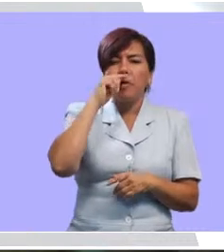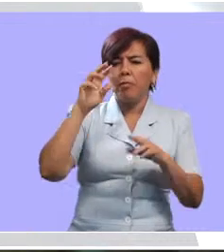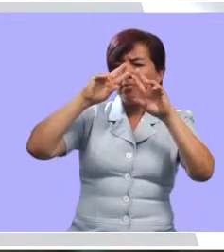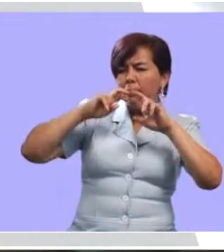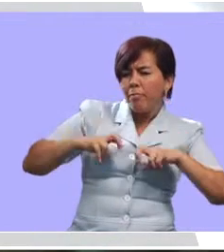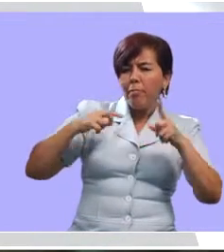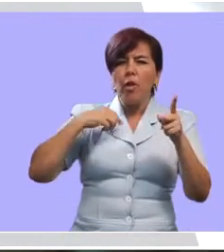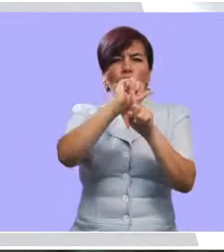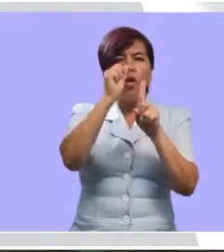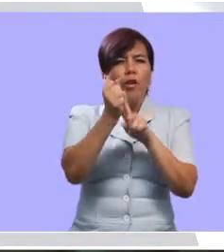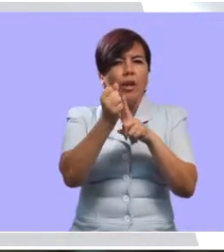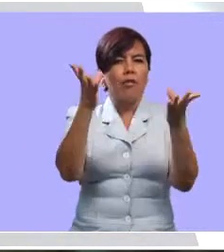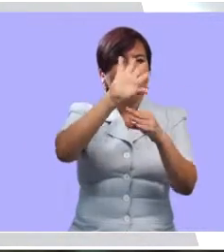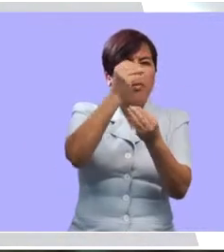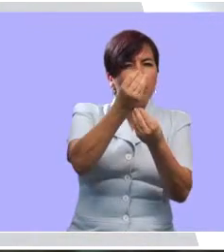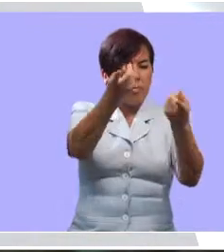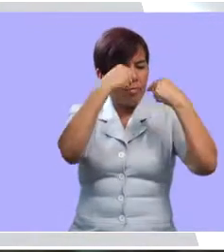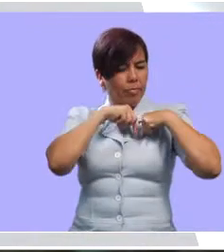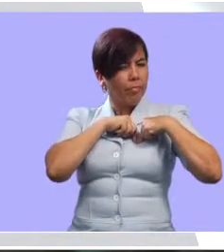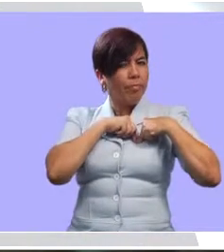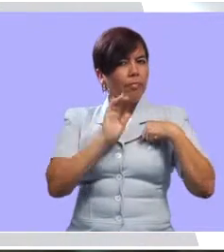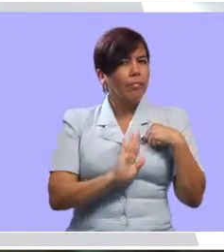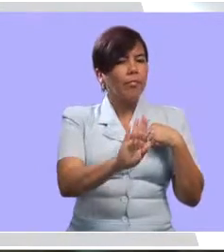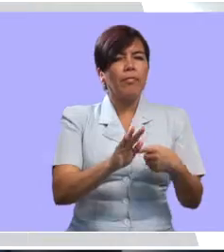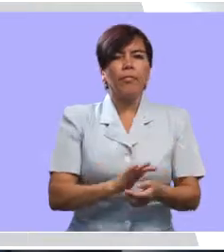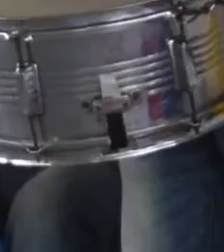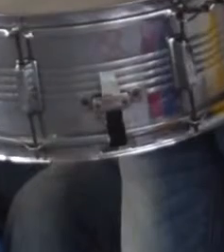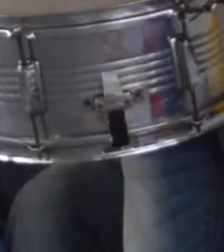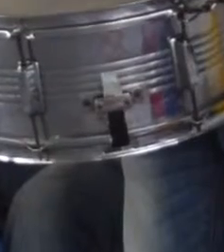exploren la parte cultural y la parte artística que hay dentro de ellos.